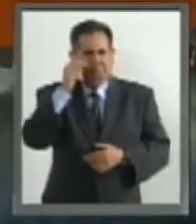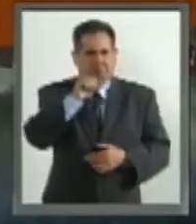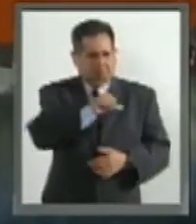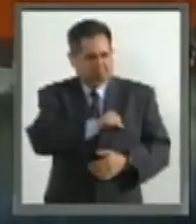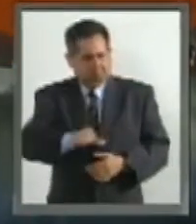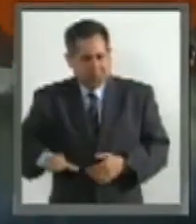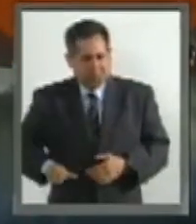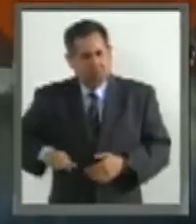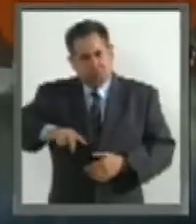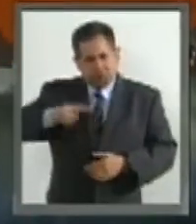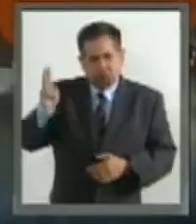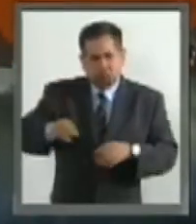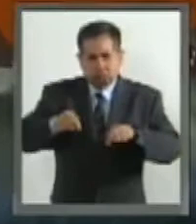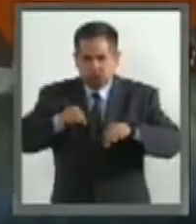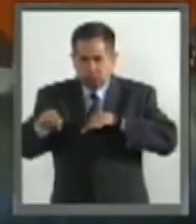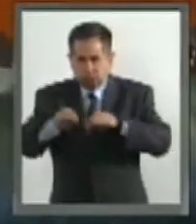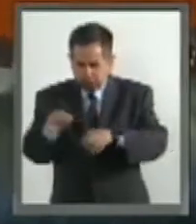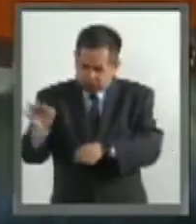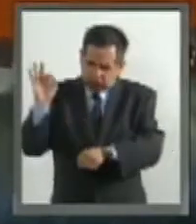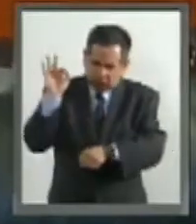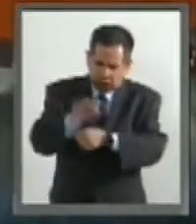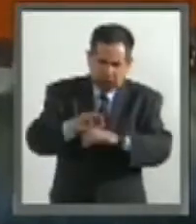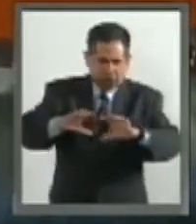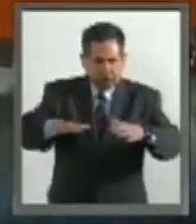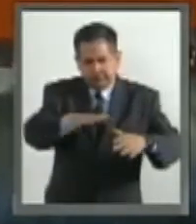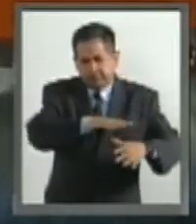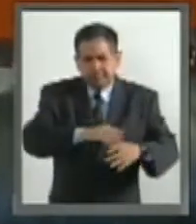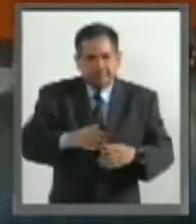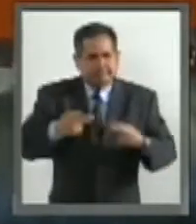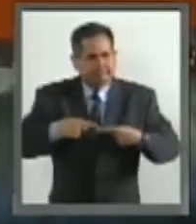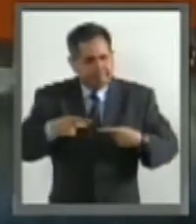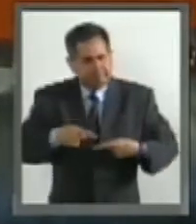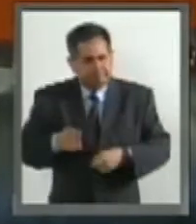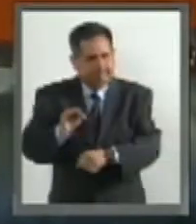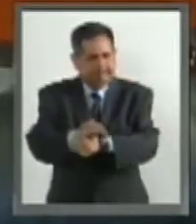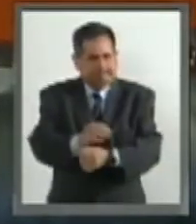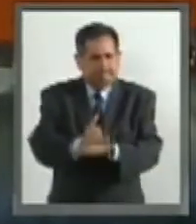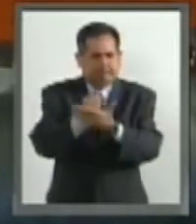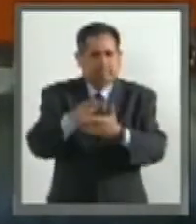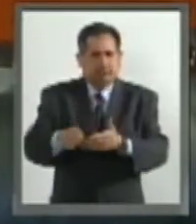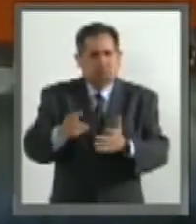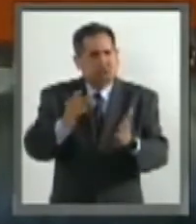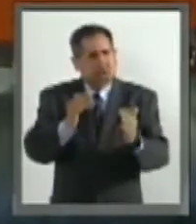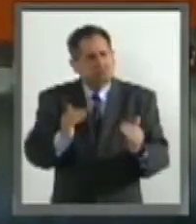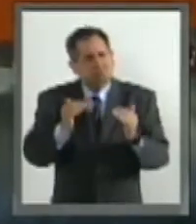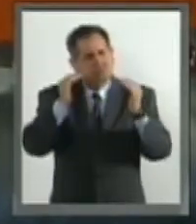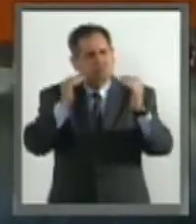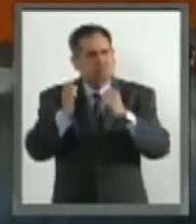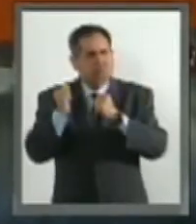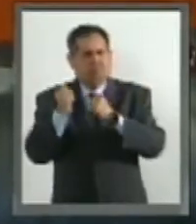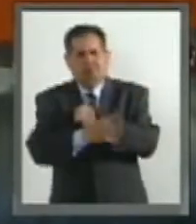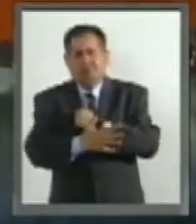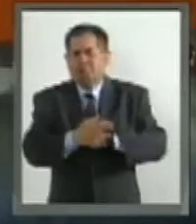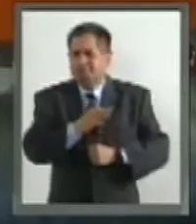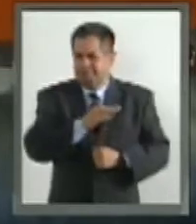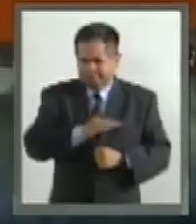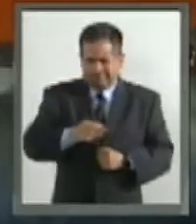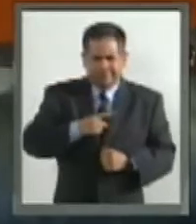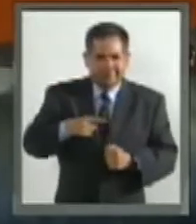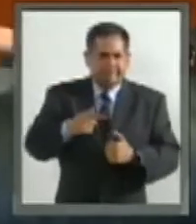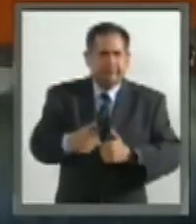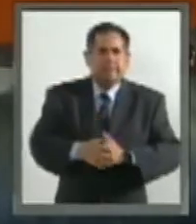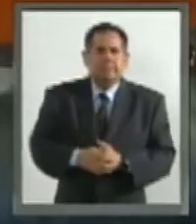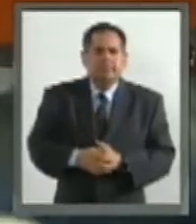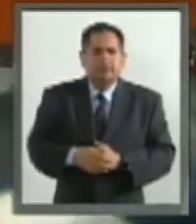realmente trabaje en bien de su lugar y de su gente, que le dé la grandeza que Veracruz merece. Y estoy segura